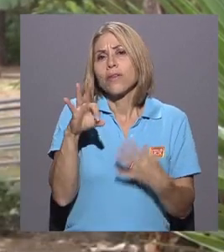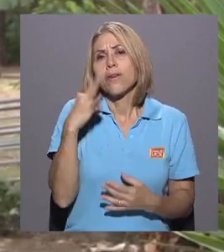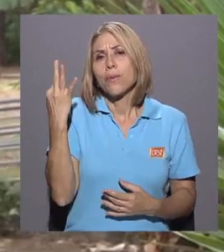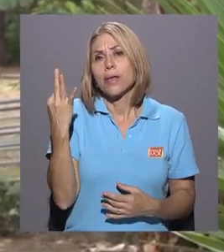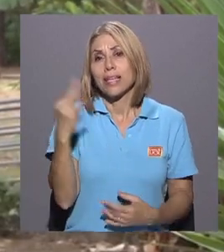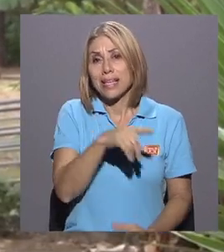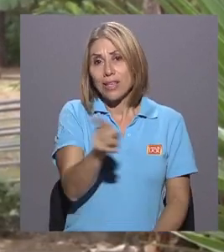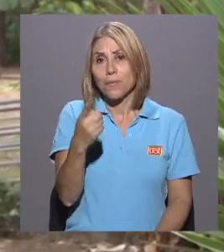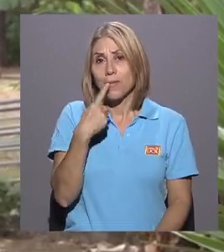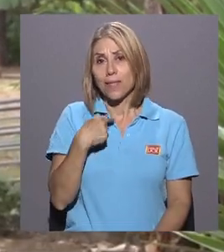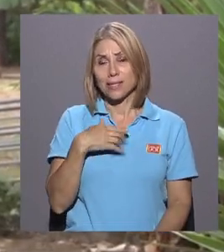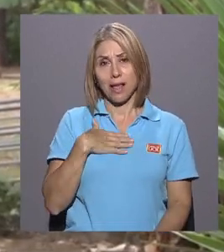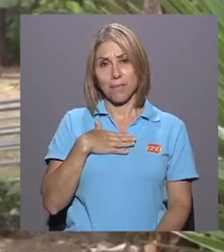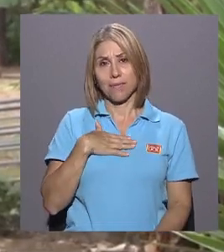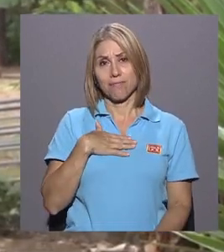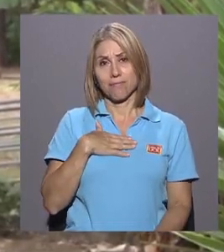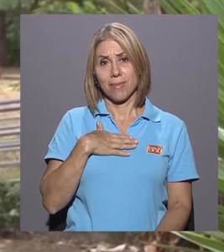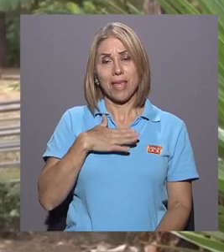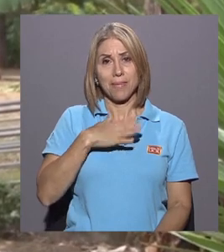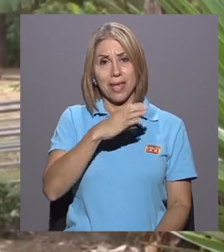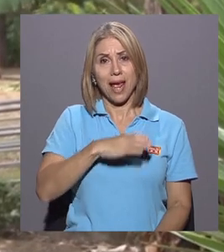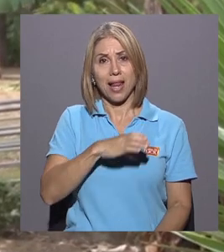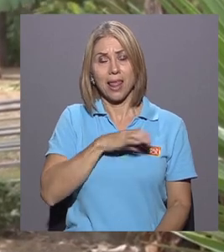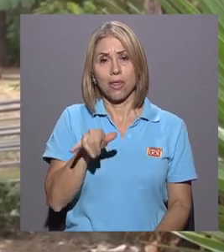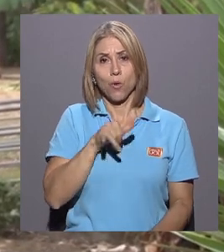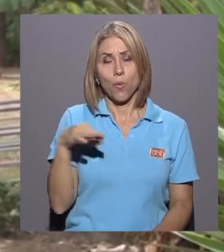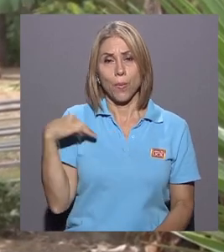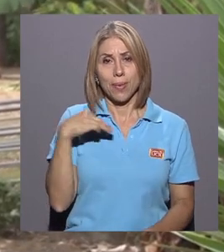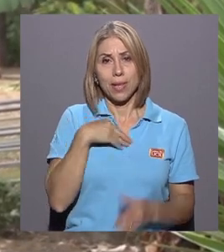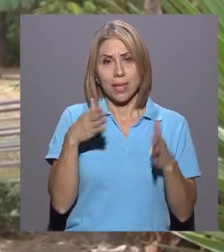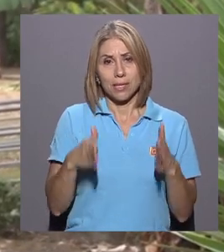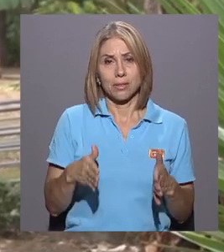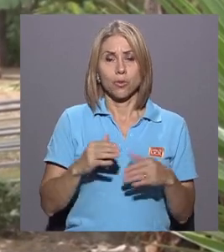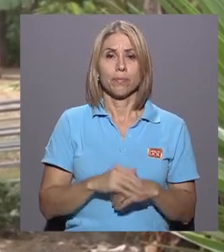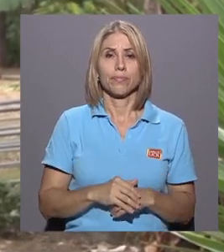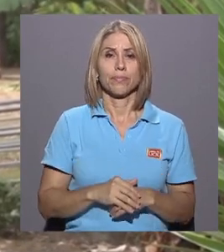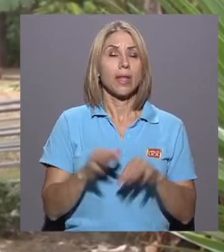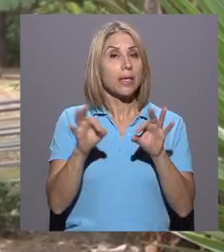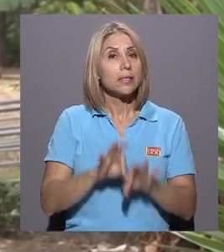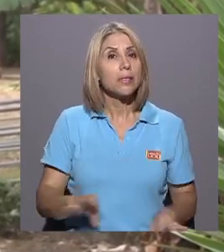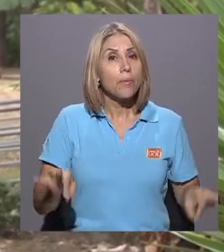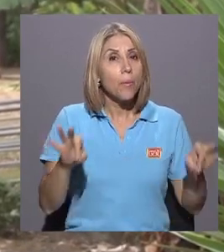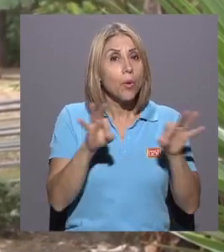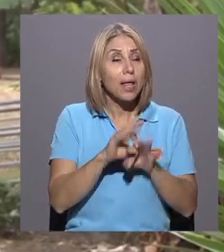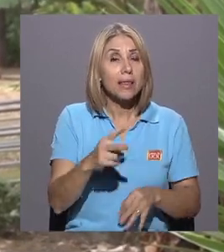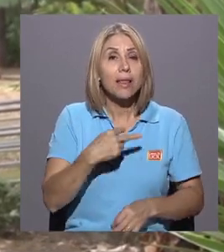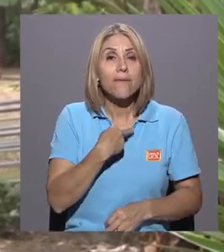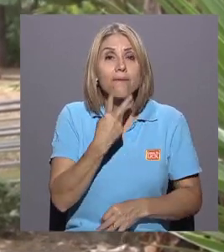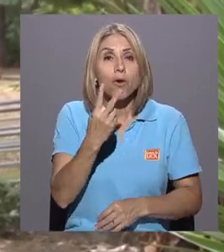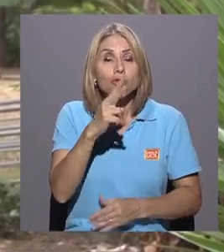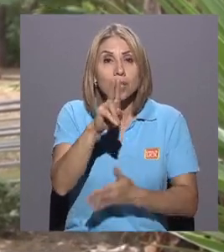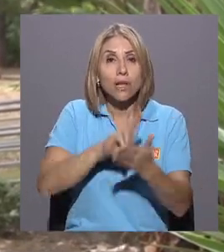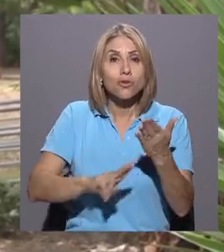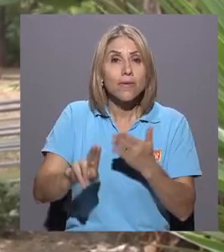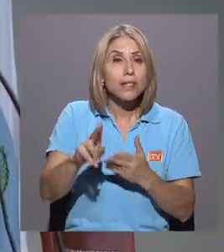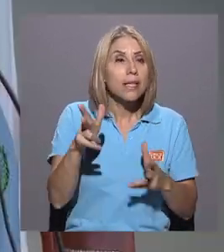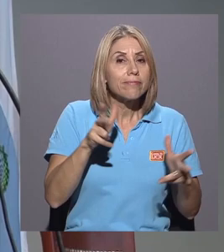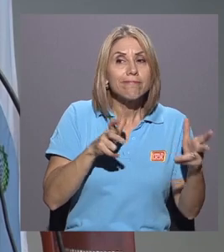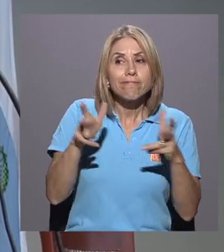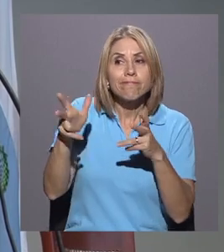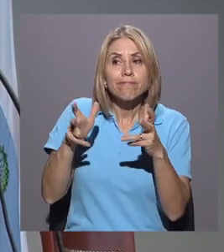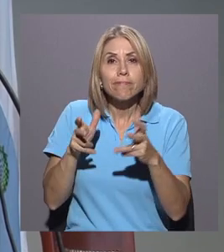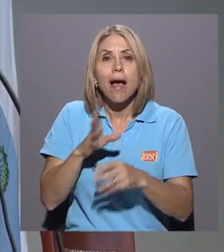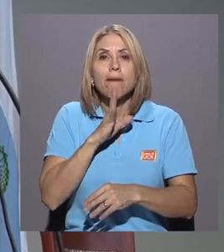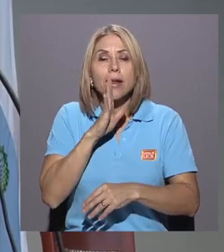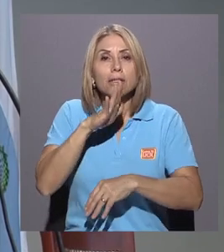dicen a mí, en mi calidad de ministro. Es importante escuchar la voz de las universidades respecto a su propio